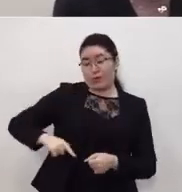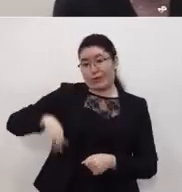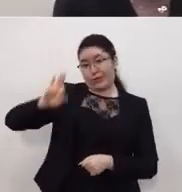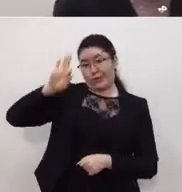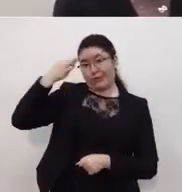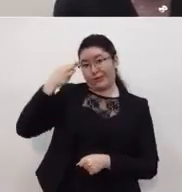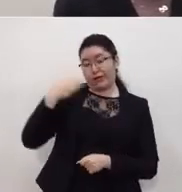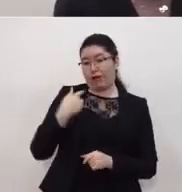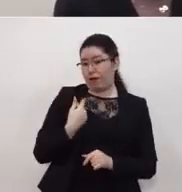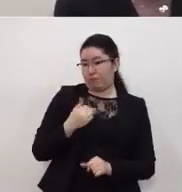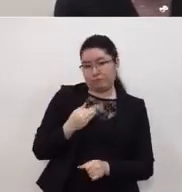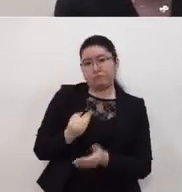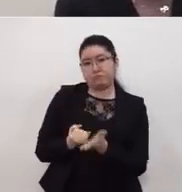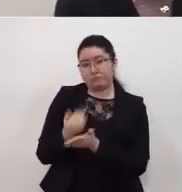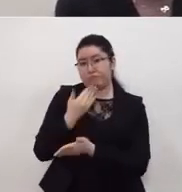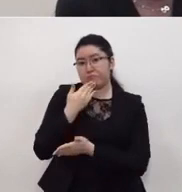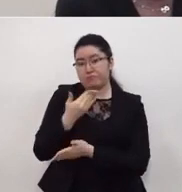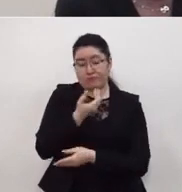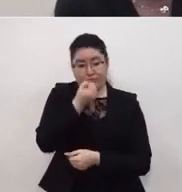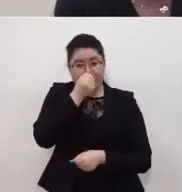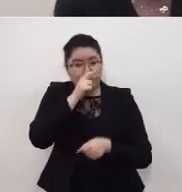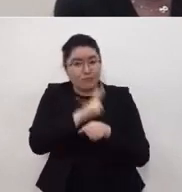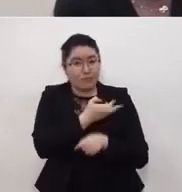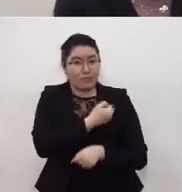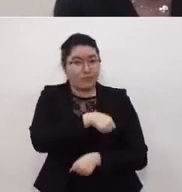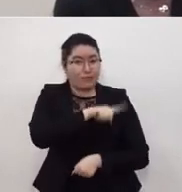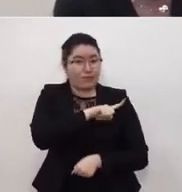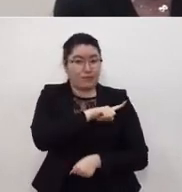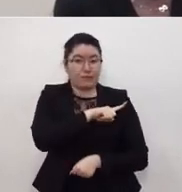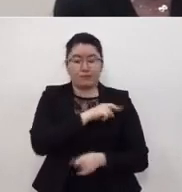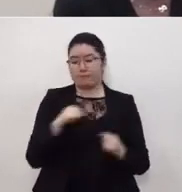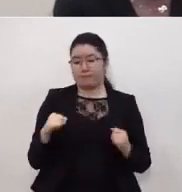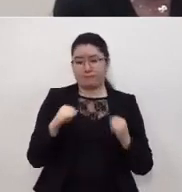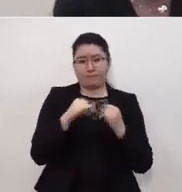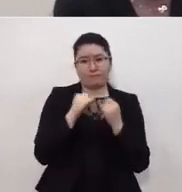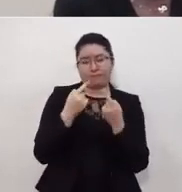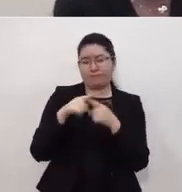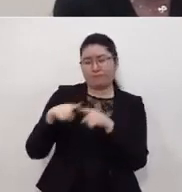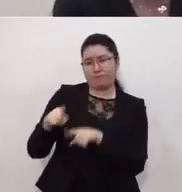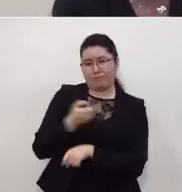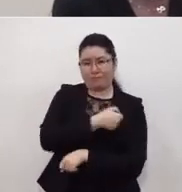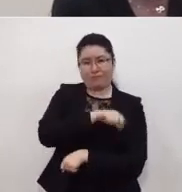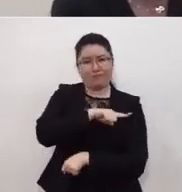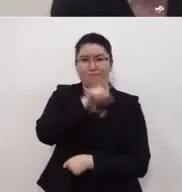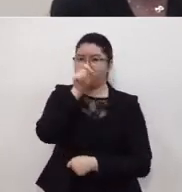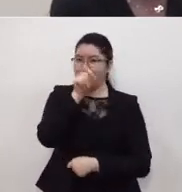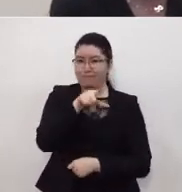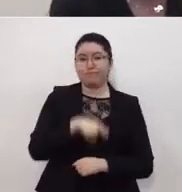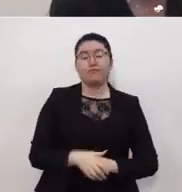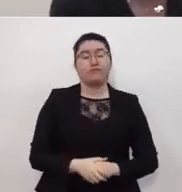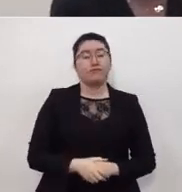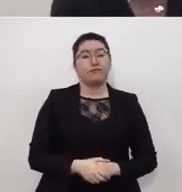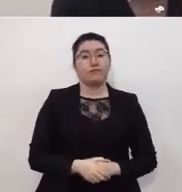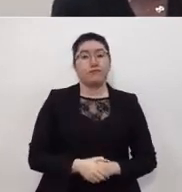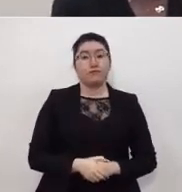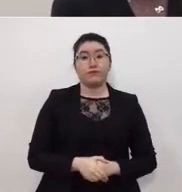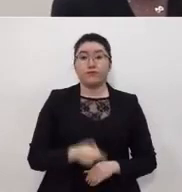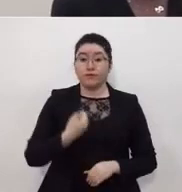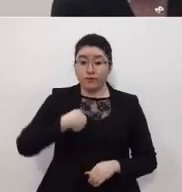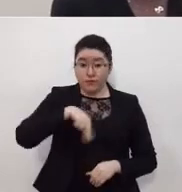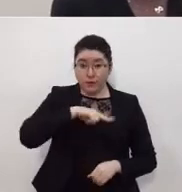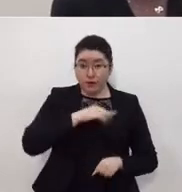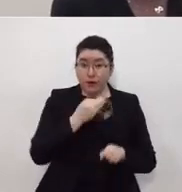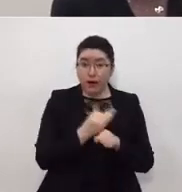gobierno federal la Secretaría de Salud y las demás instituciones del sector salud. Tendremos